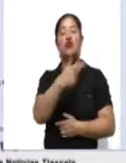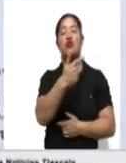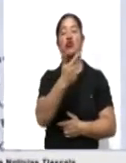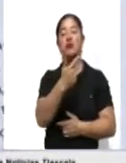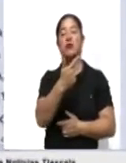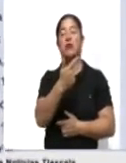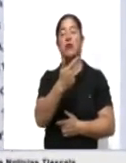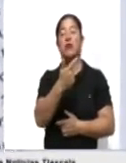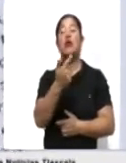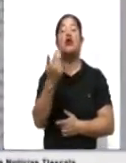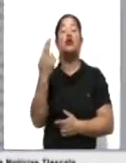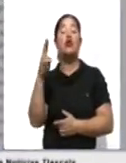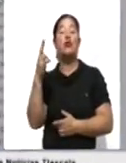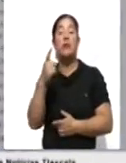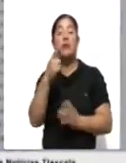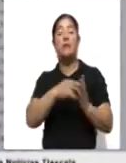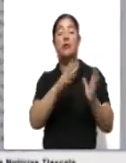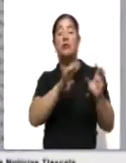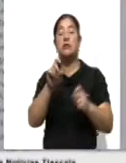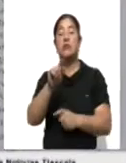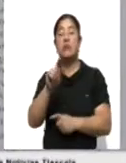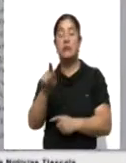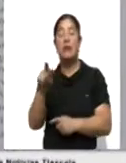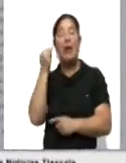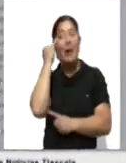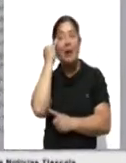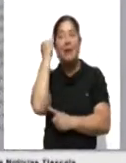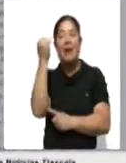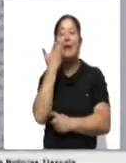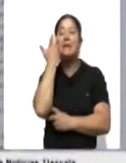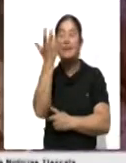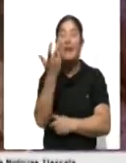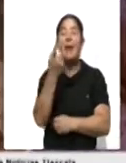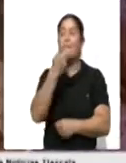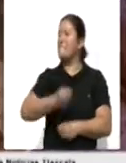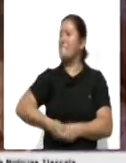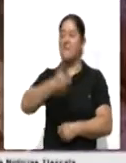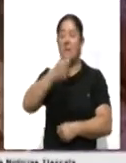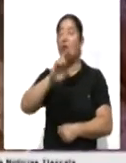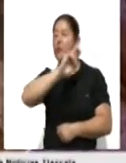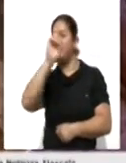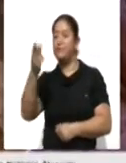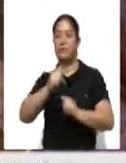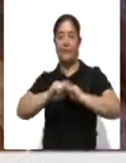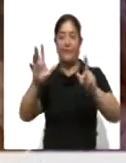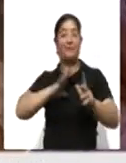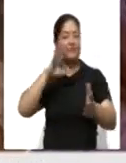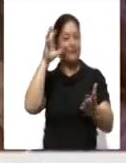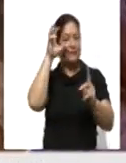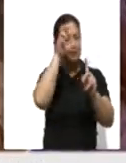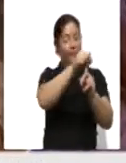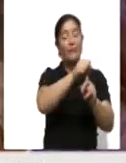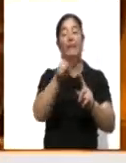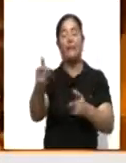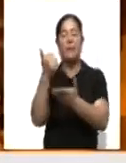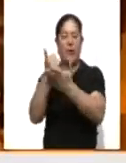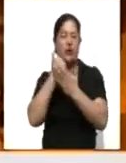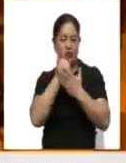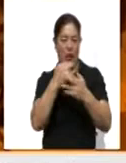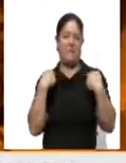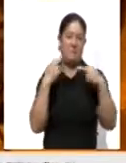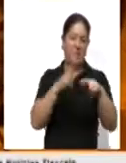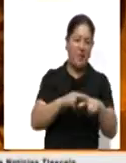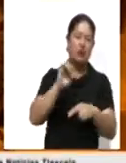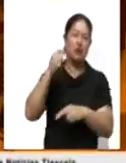1970, el sueño de crear la primera universidad de Tlaxcala ya se comenzaba a trazar con la ayuda de directores, maestros